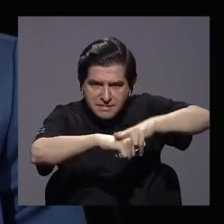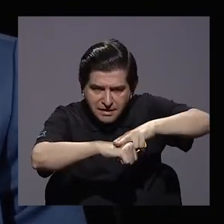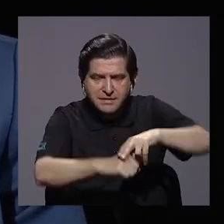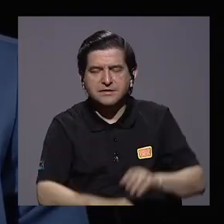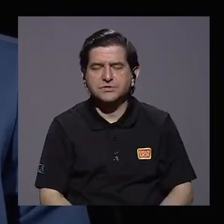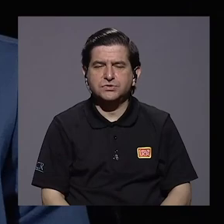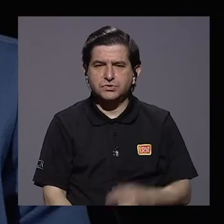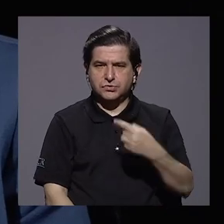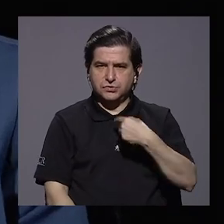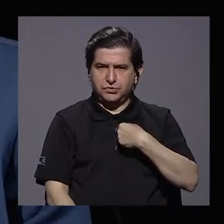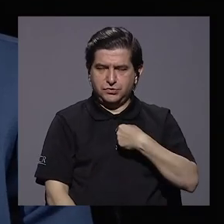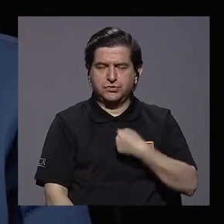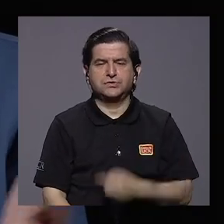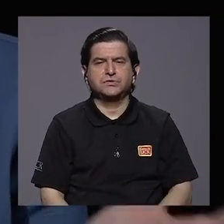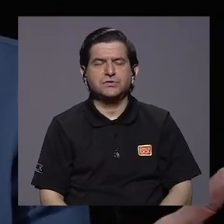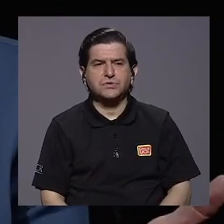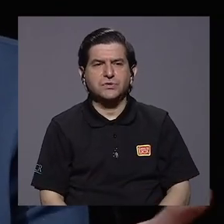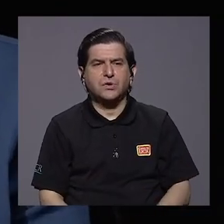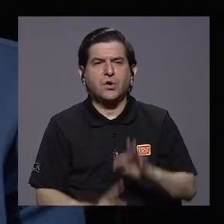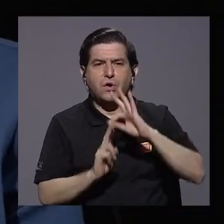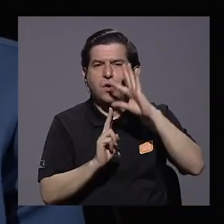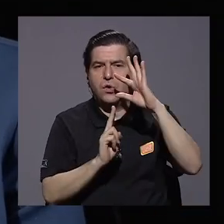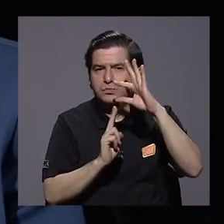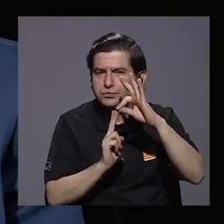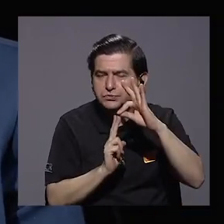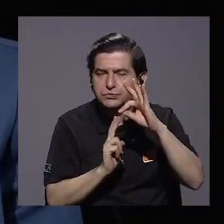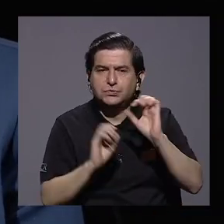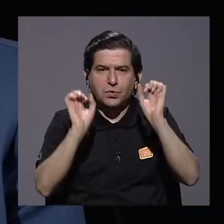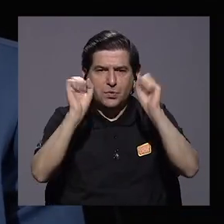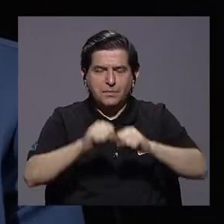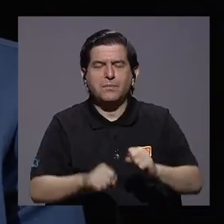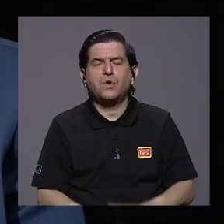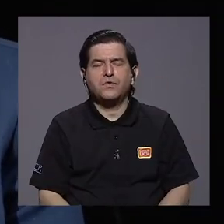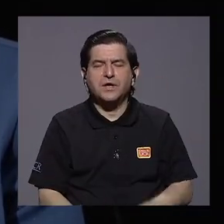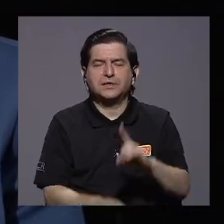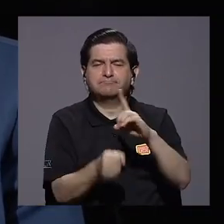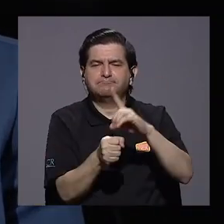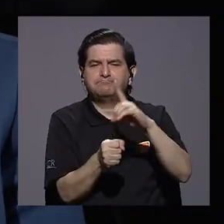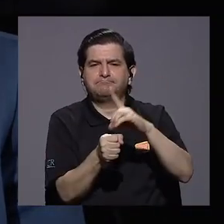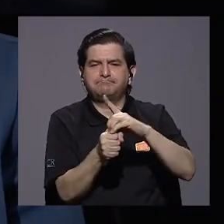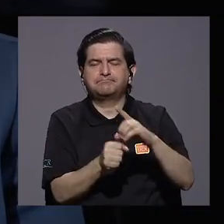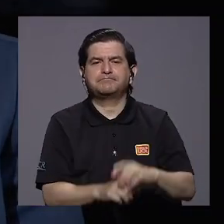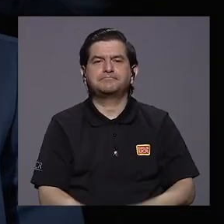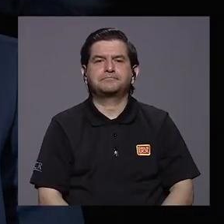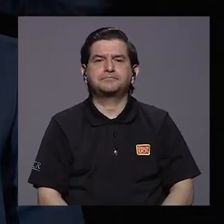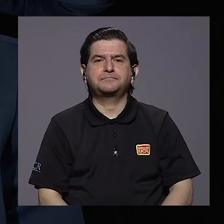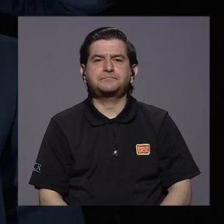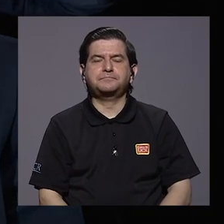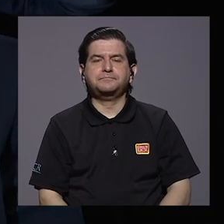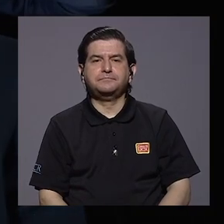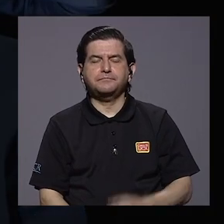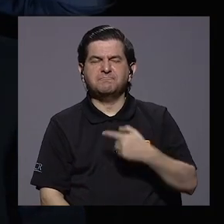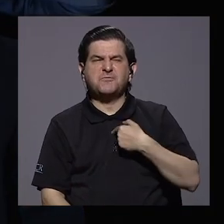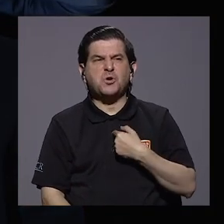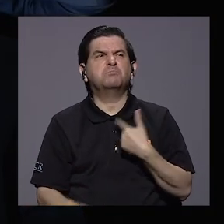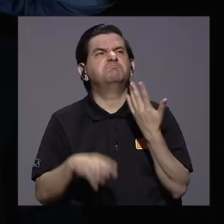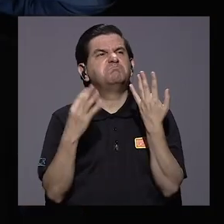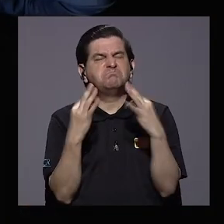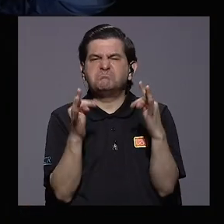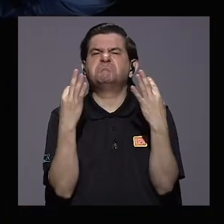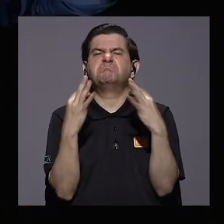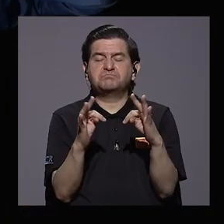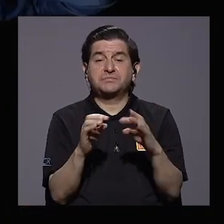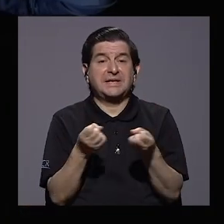formar parte de las opciones para una legislatura. Y entonces me atreví